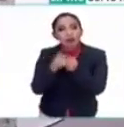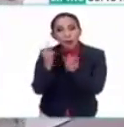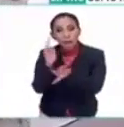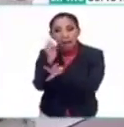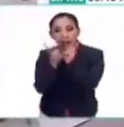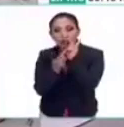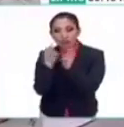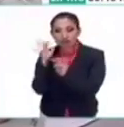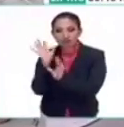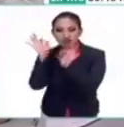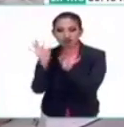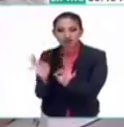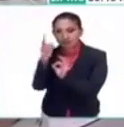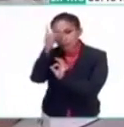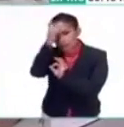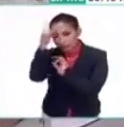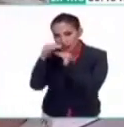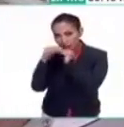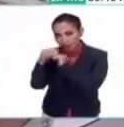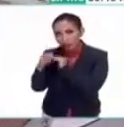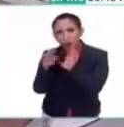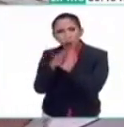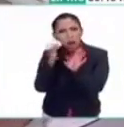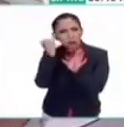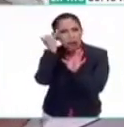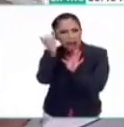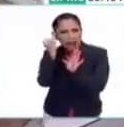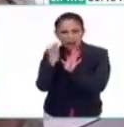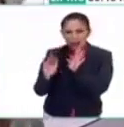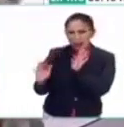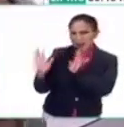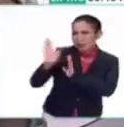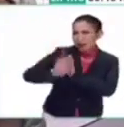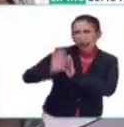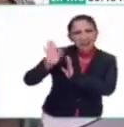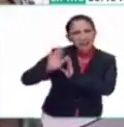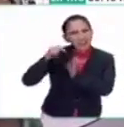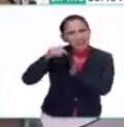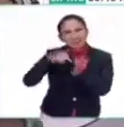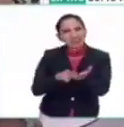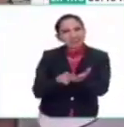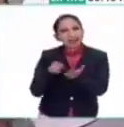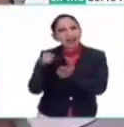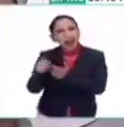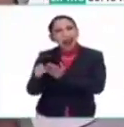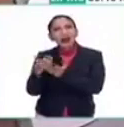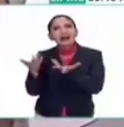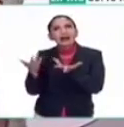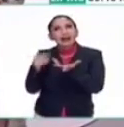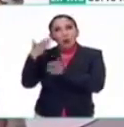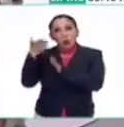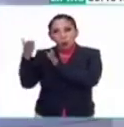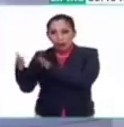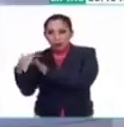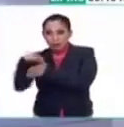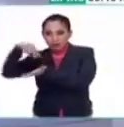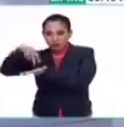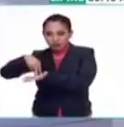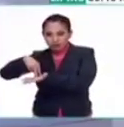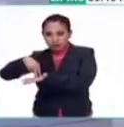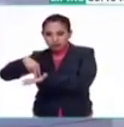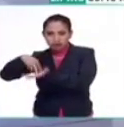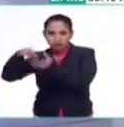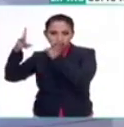vegetación propia del desierto. Entonces, cómo que imaginarse que estamos en un lugar, que estamos de un lado la